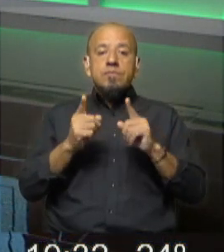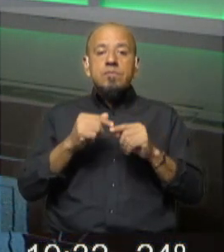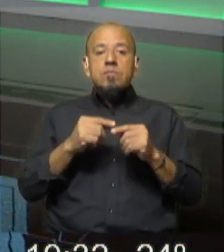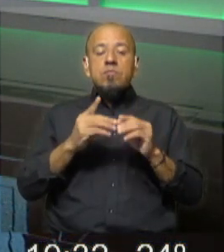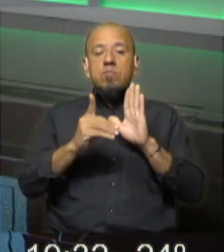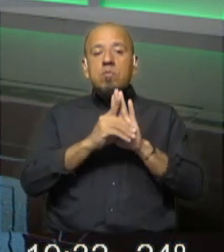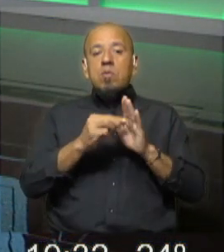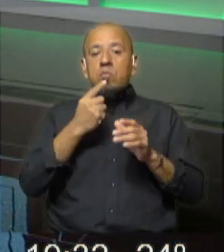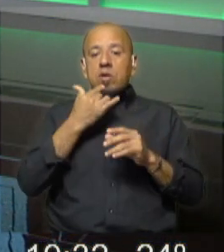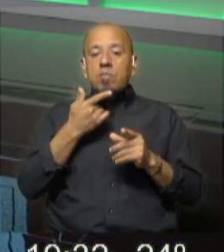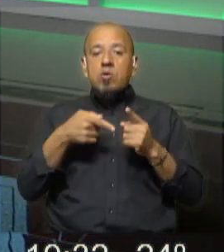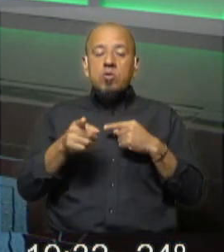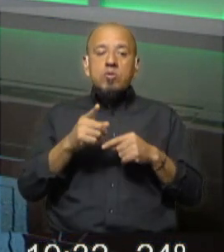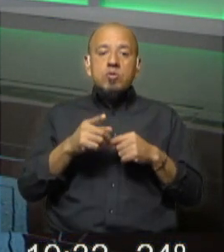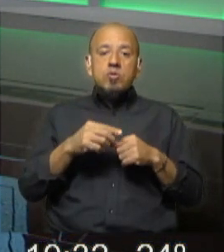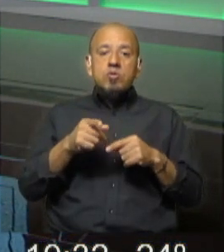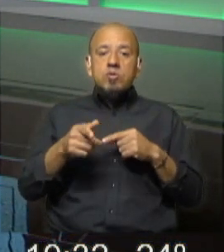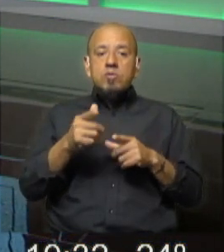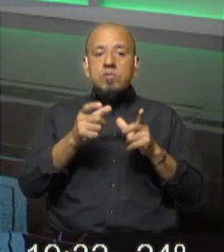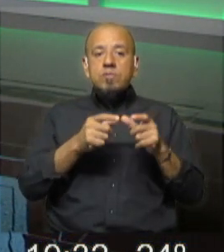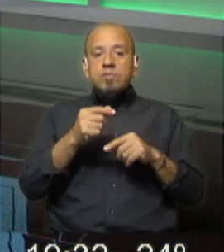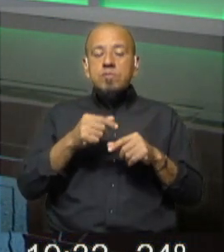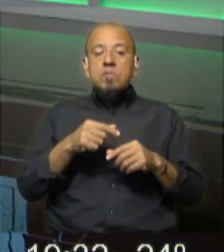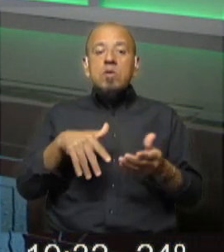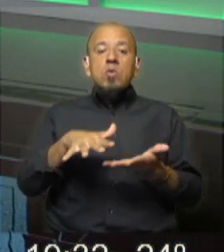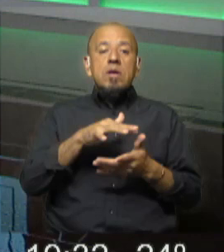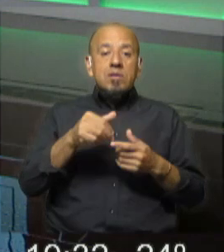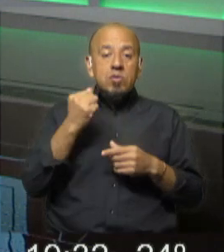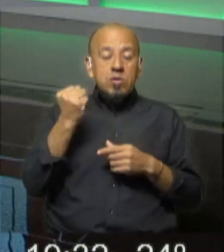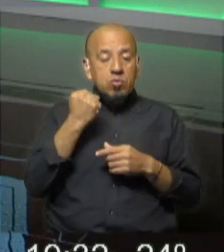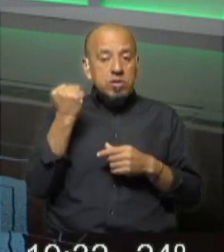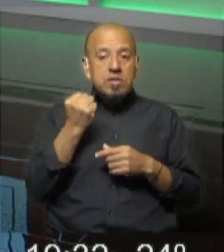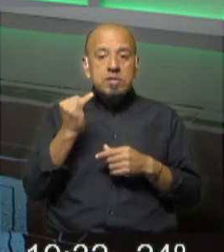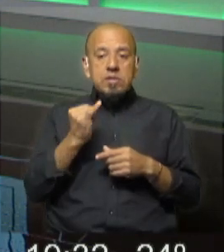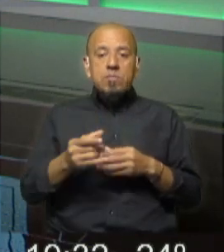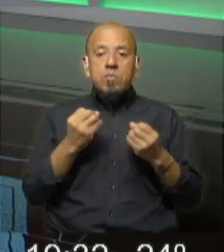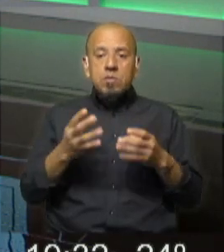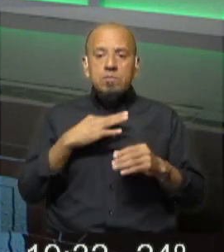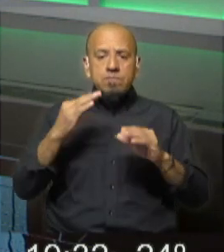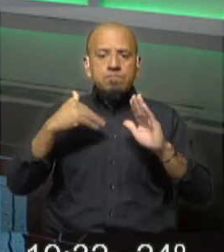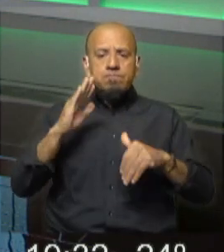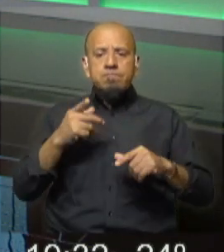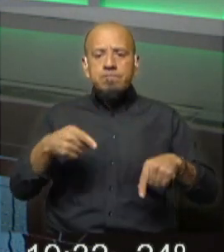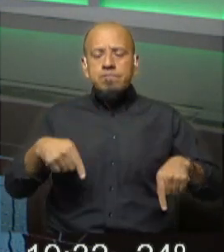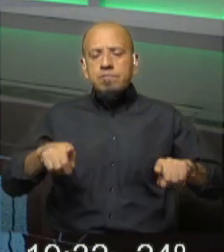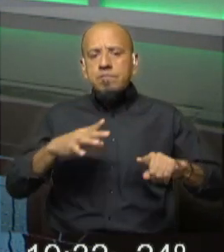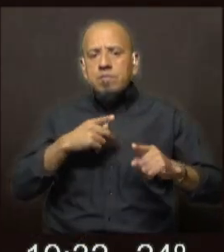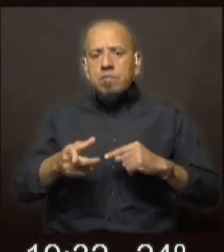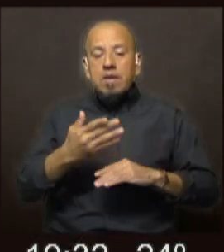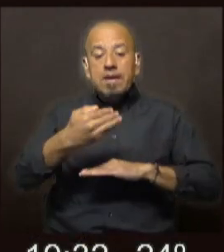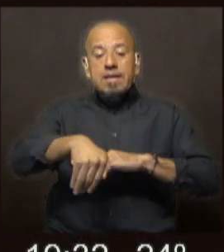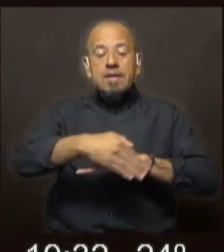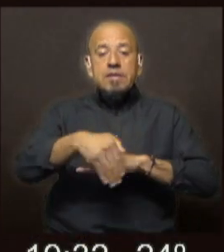más, por ejemplo, estos son los homicidios consumados por lugar de lecho y esto sí es importante porque marca que la mayoría de los homicidios se dan en la vía